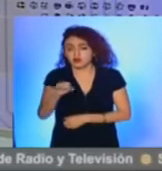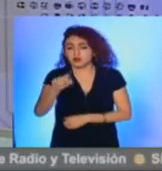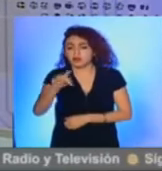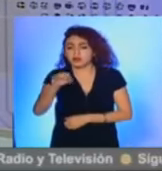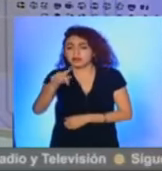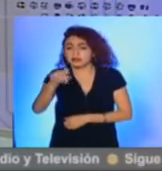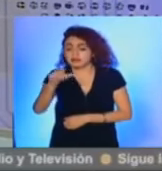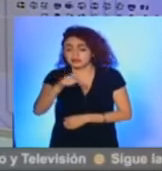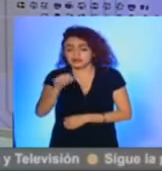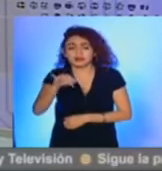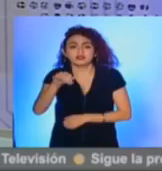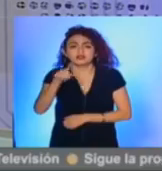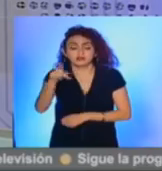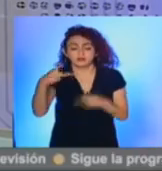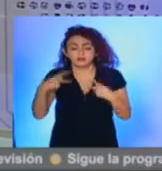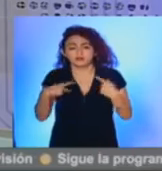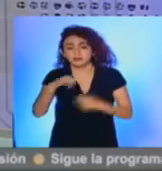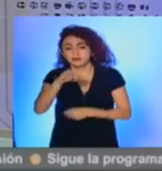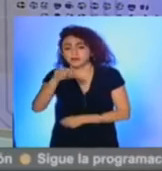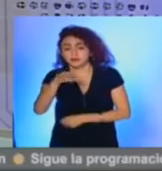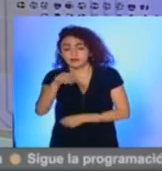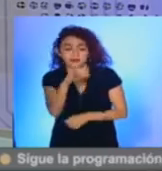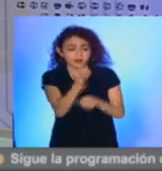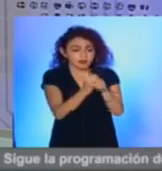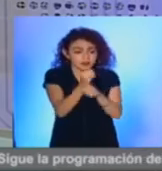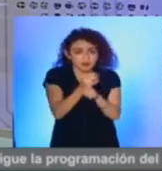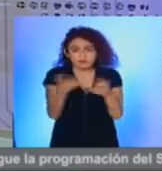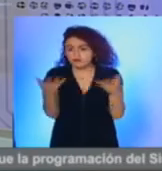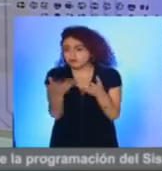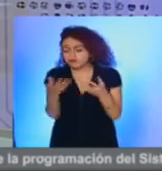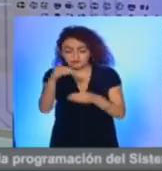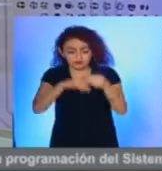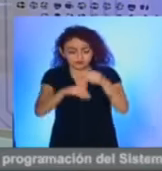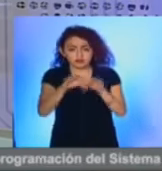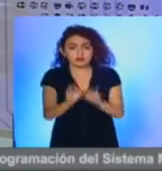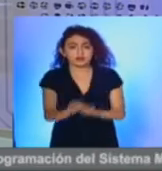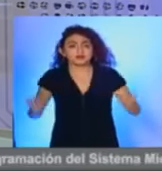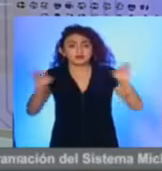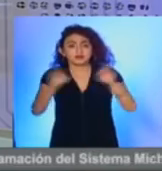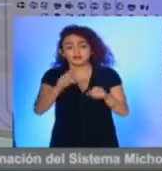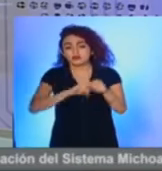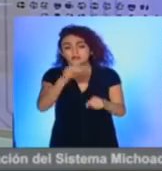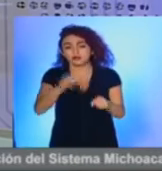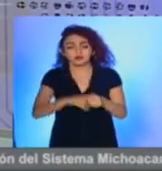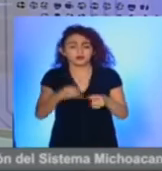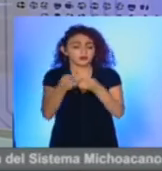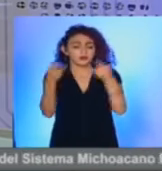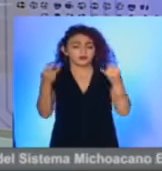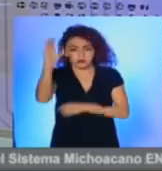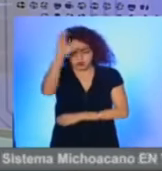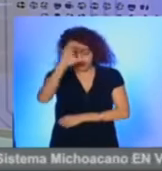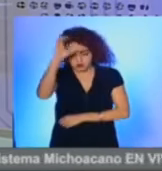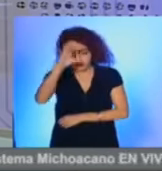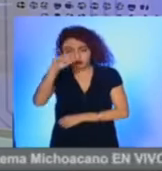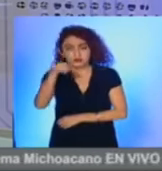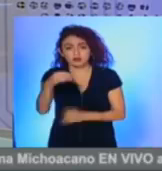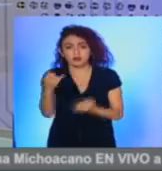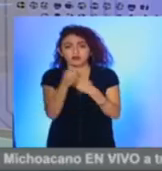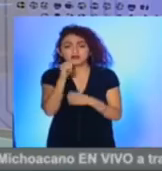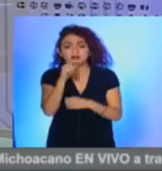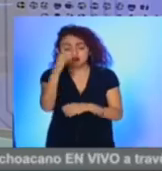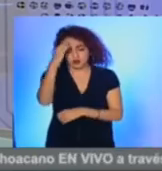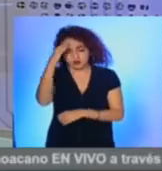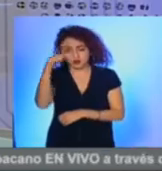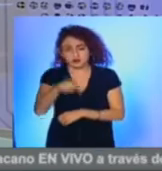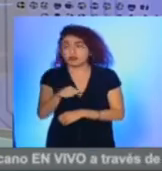el que Juan Manuel Mendoza desarrolló una investigación que destaca la importancia natural, histórica y cultural del también conocido